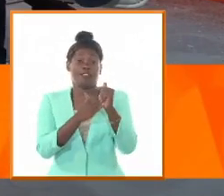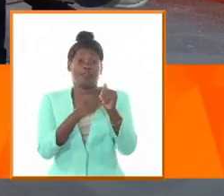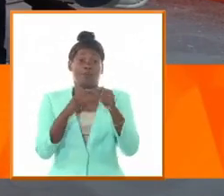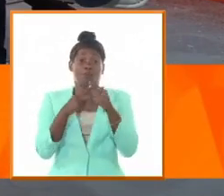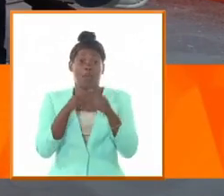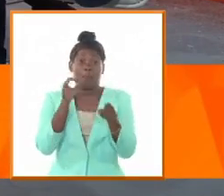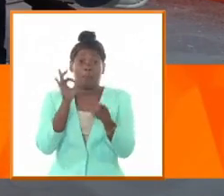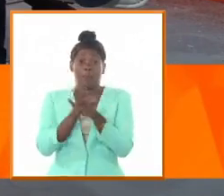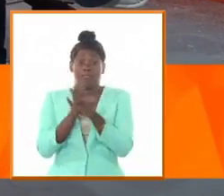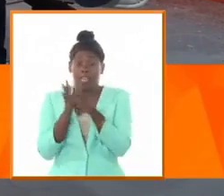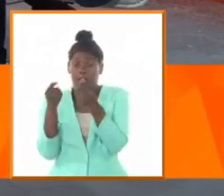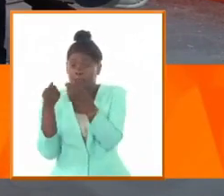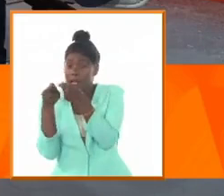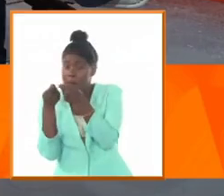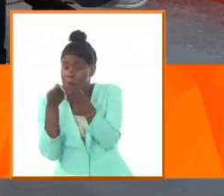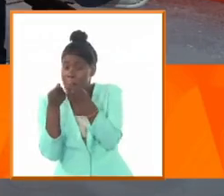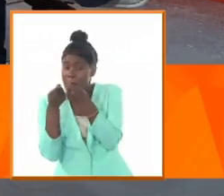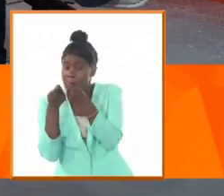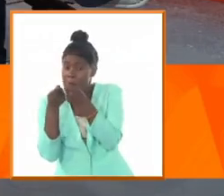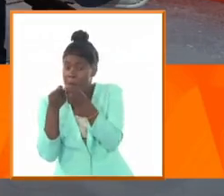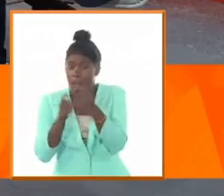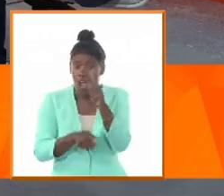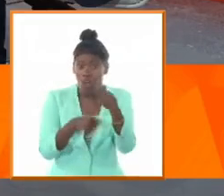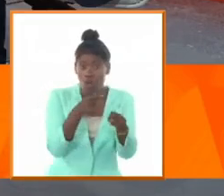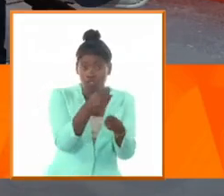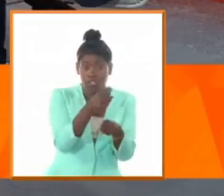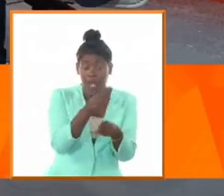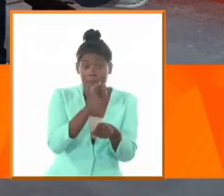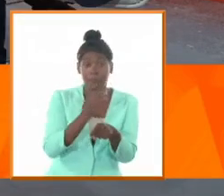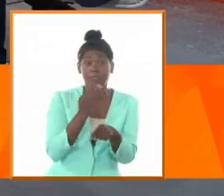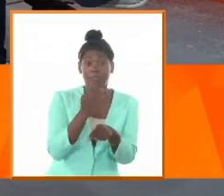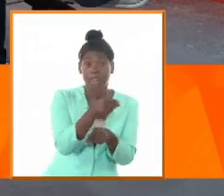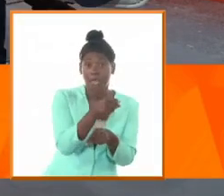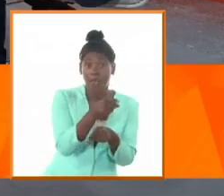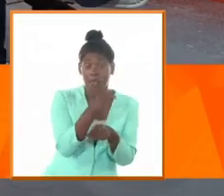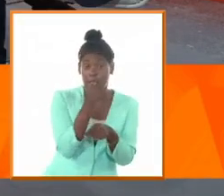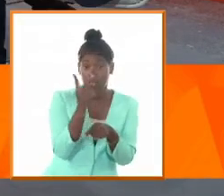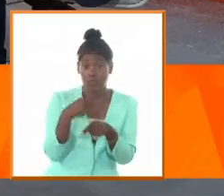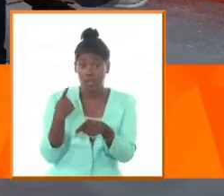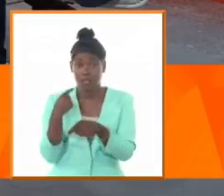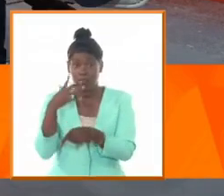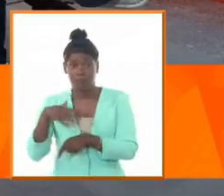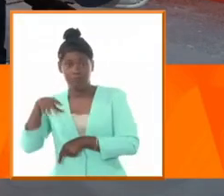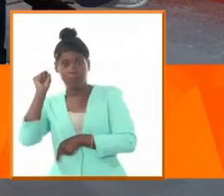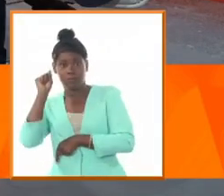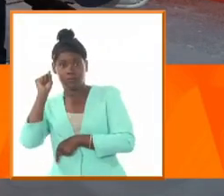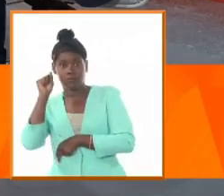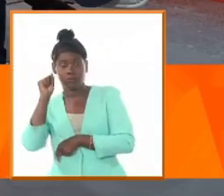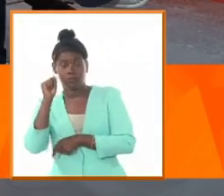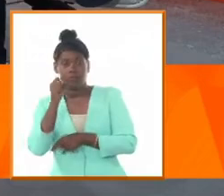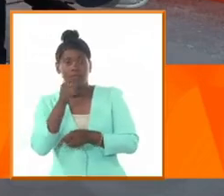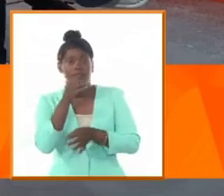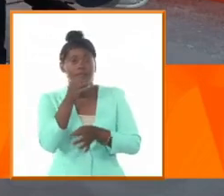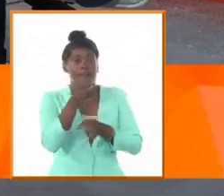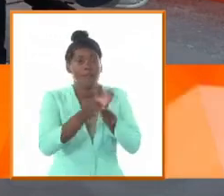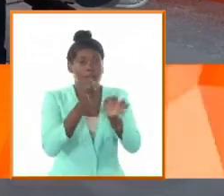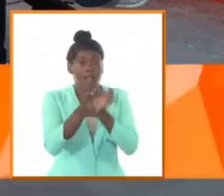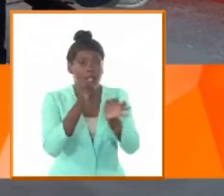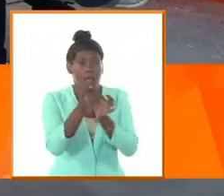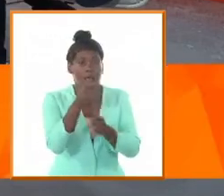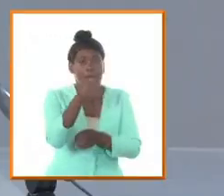está estructurando objetivamente contra Céspedes se crea una gigantesca tensión entre Céspedes y dos fuerzas